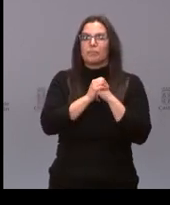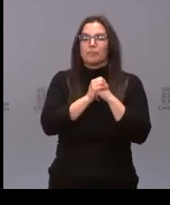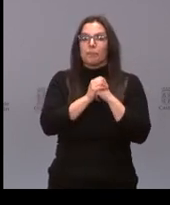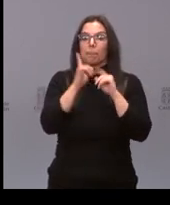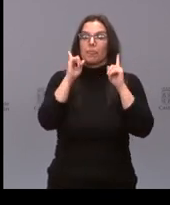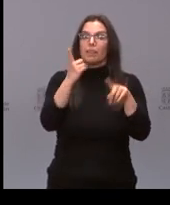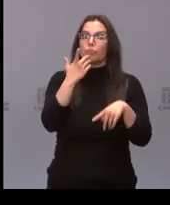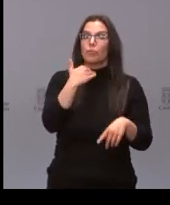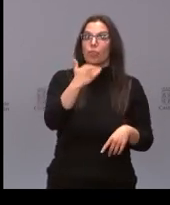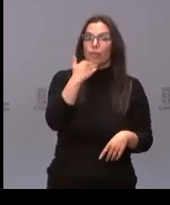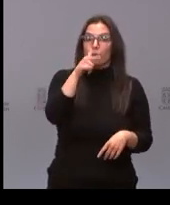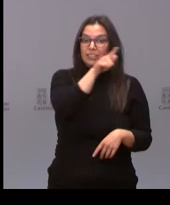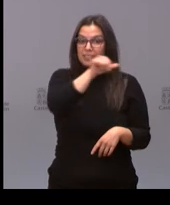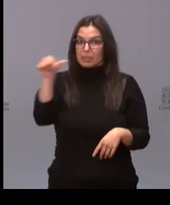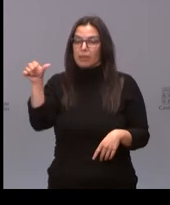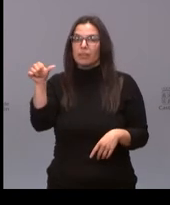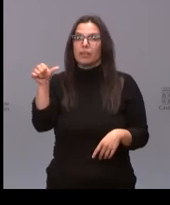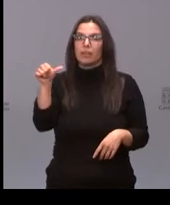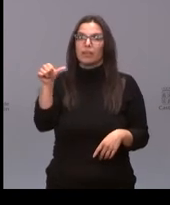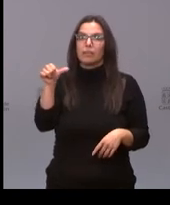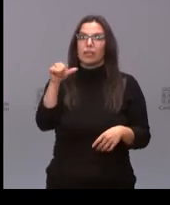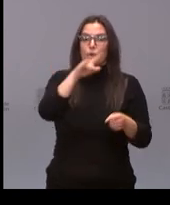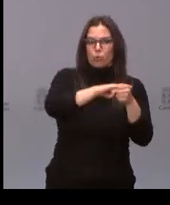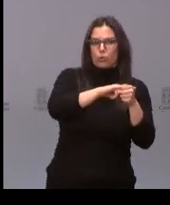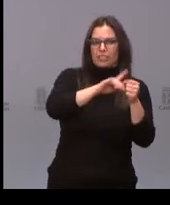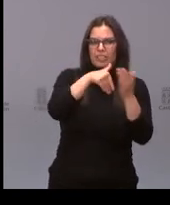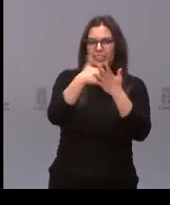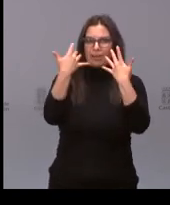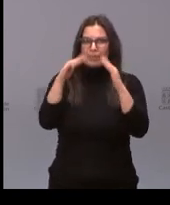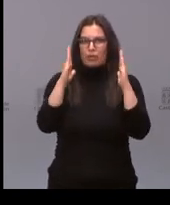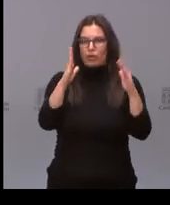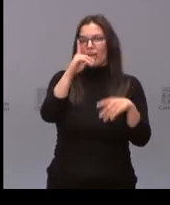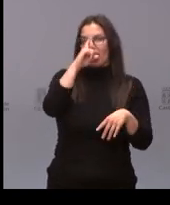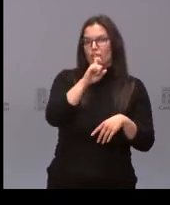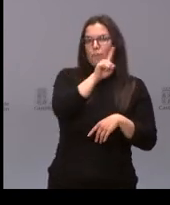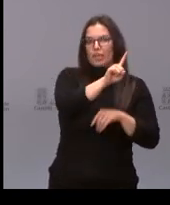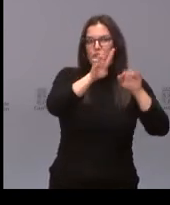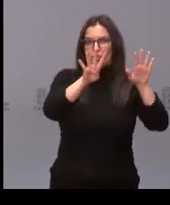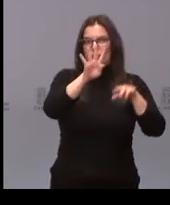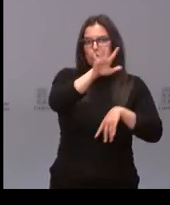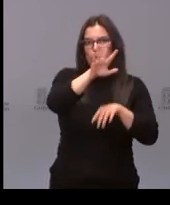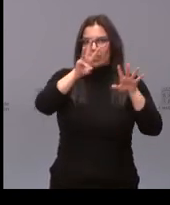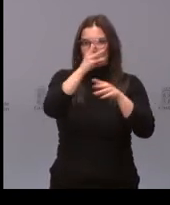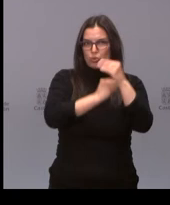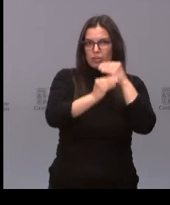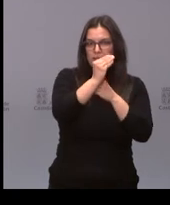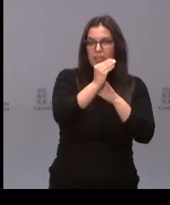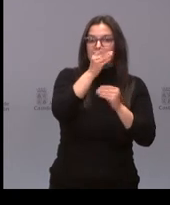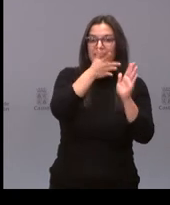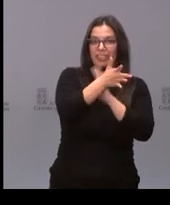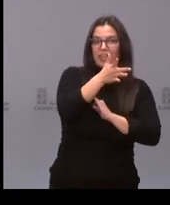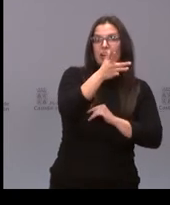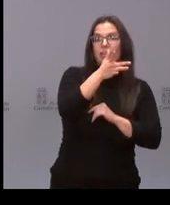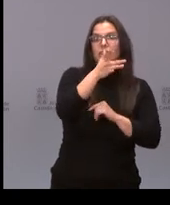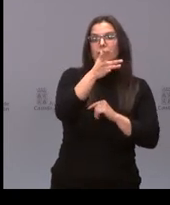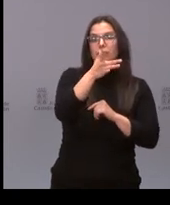caso de Zamora, esta semana va de lunes a miércoles la vacunación de los nacidos en el 58. No sé si valoran que esta misma semana se puedan incorporar